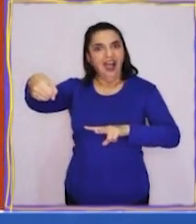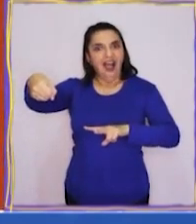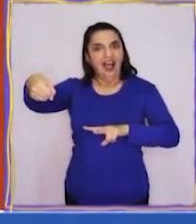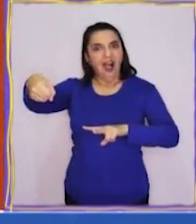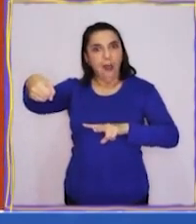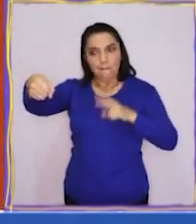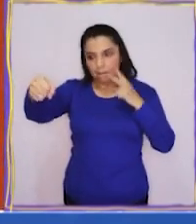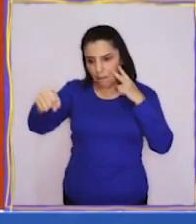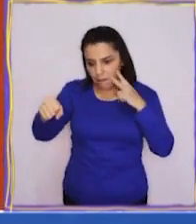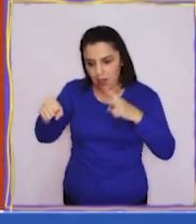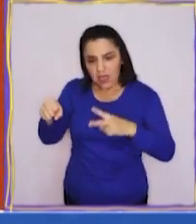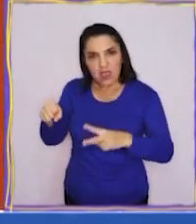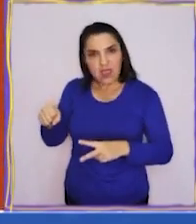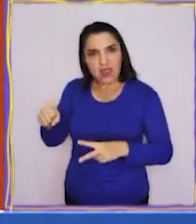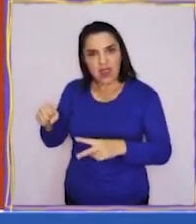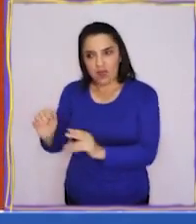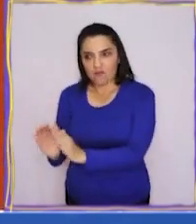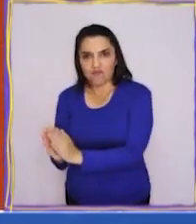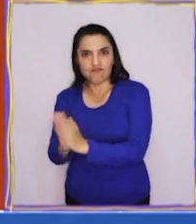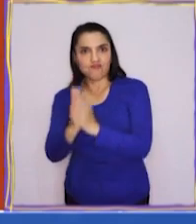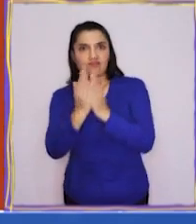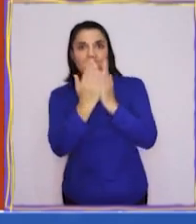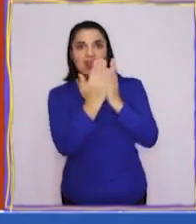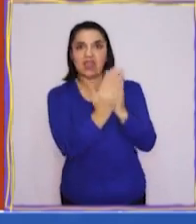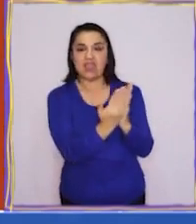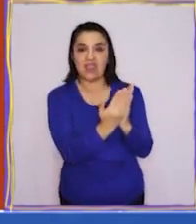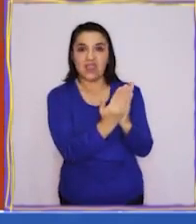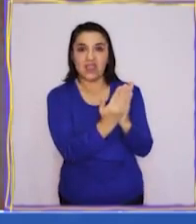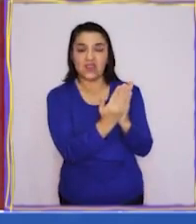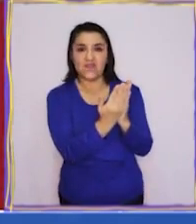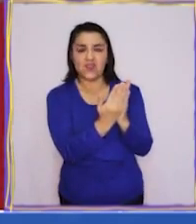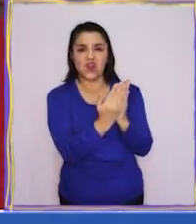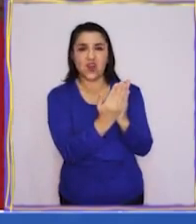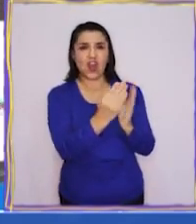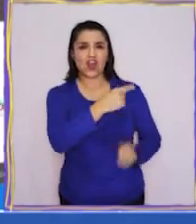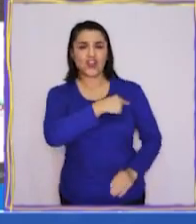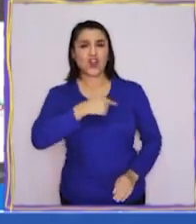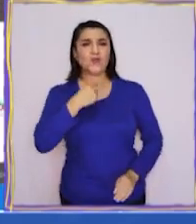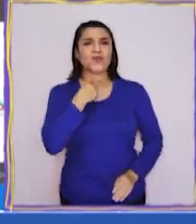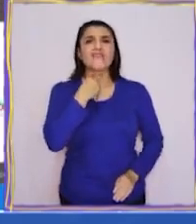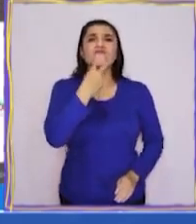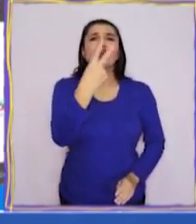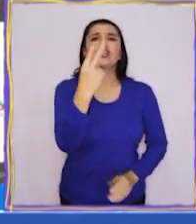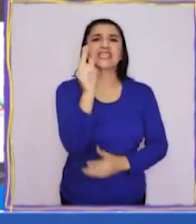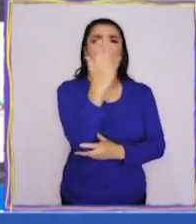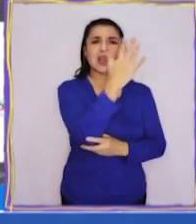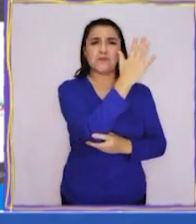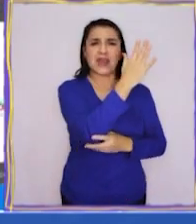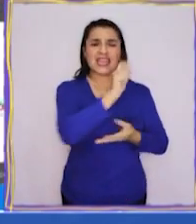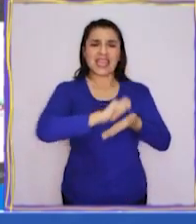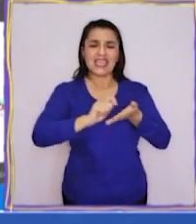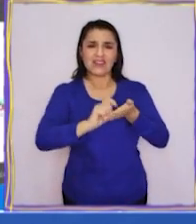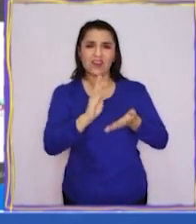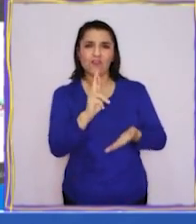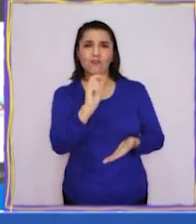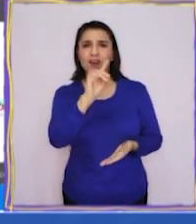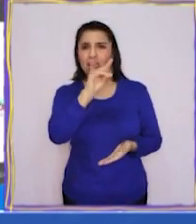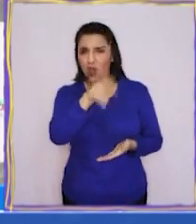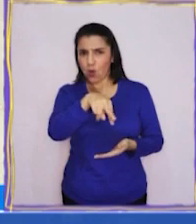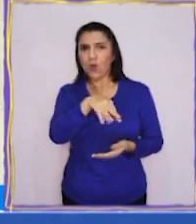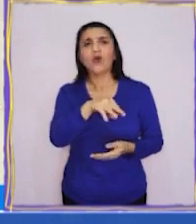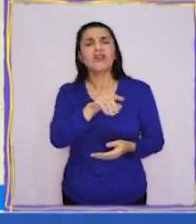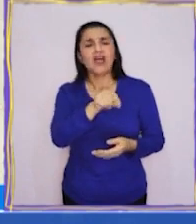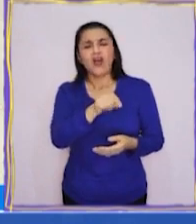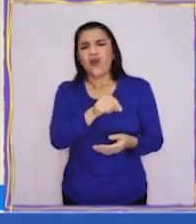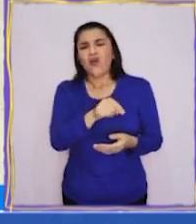¡Miren lo que hay! Es el libro Voces en el Parque de Anthony Brown. Este libro